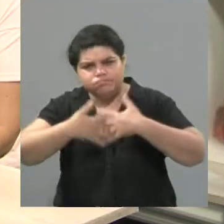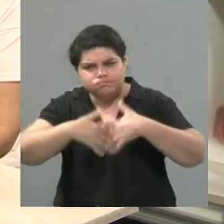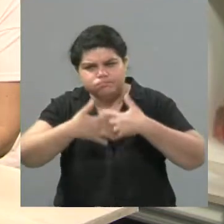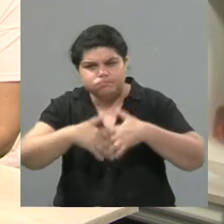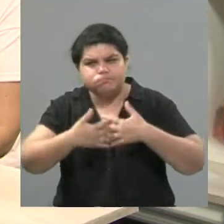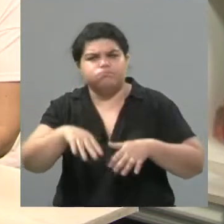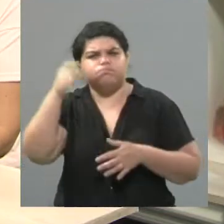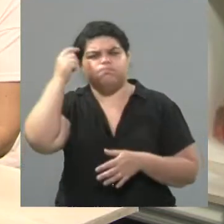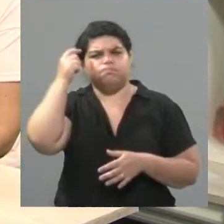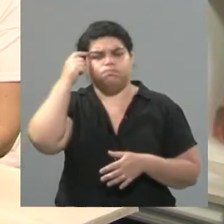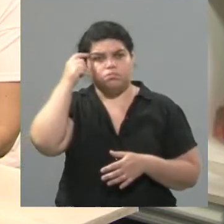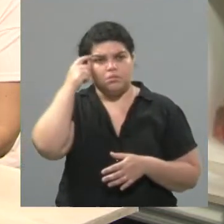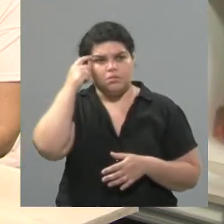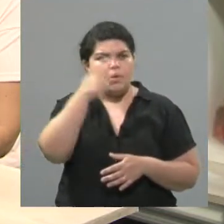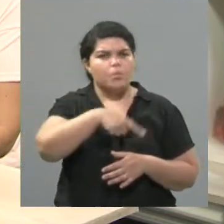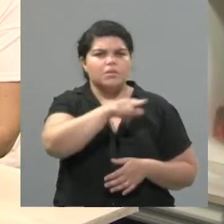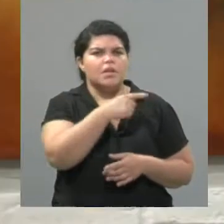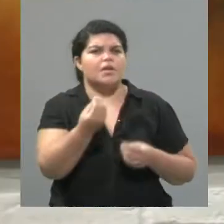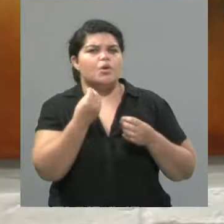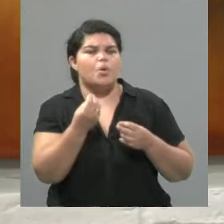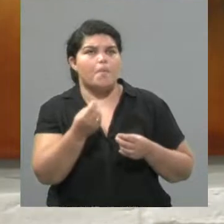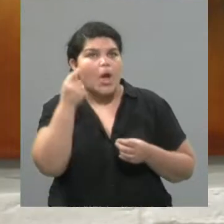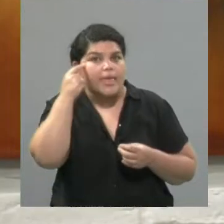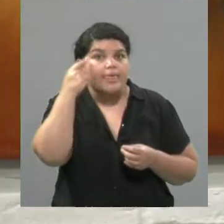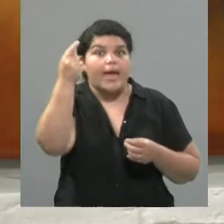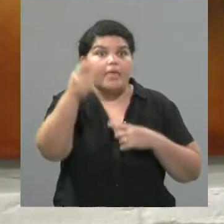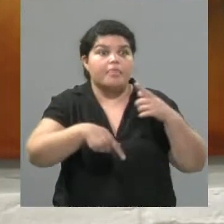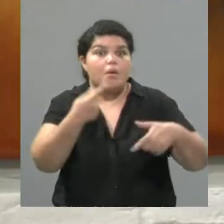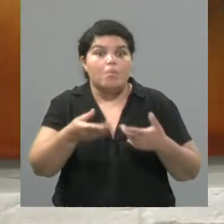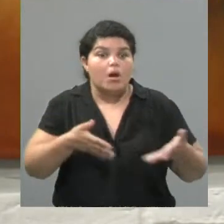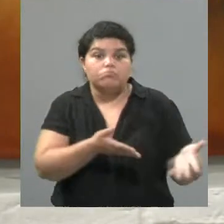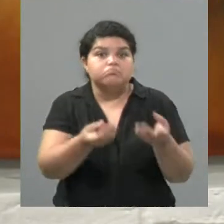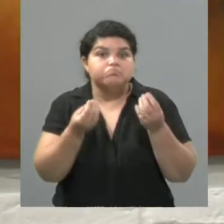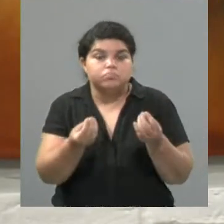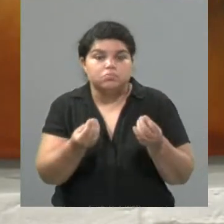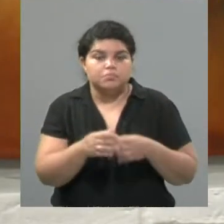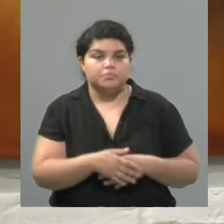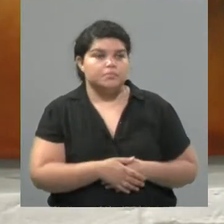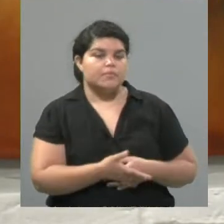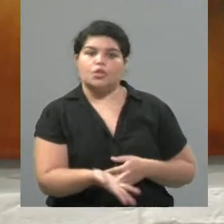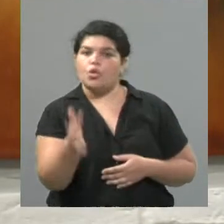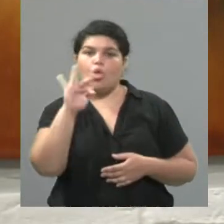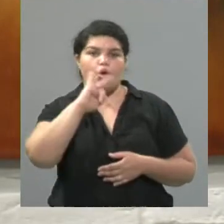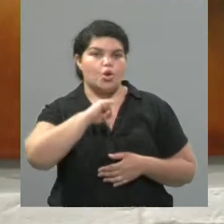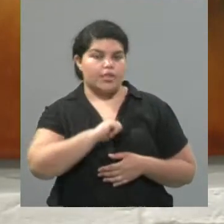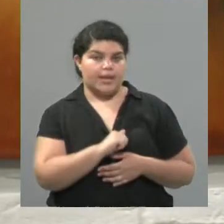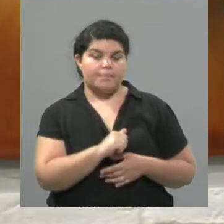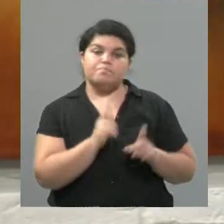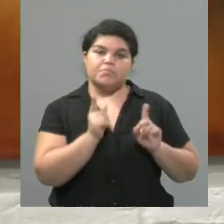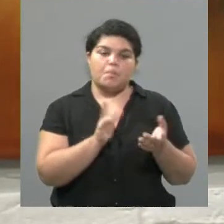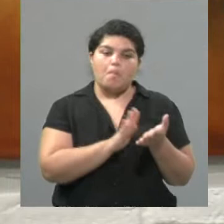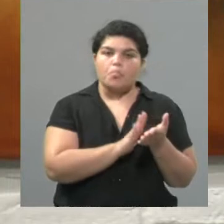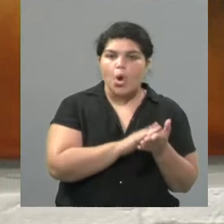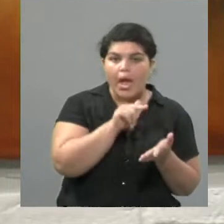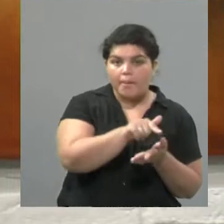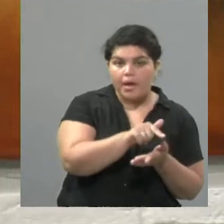idea? ¿Por dónde lo encararon? Sí, bueno, fue una construcción todos los días. Un día era probar una cosa,